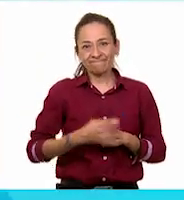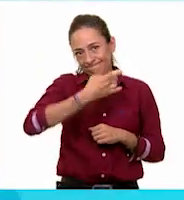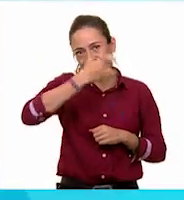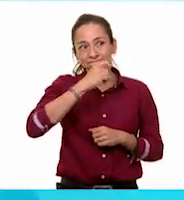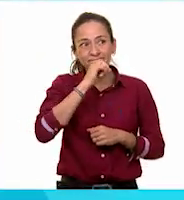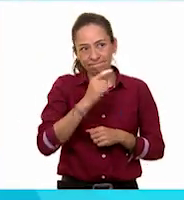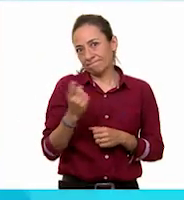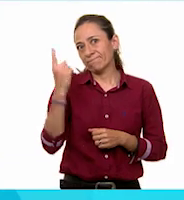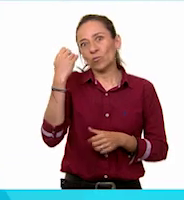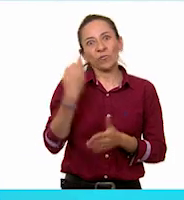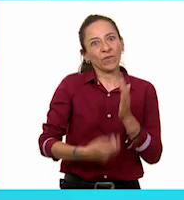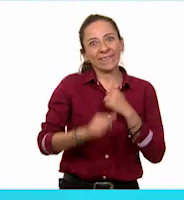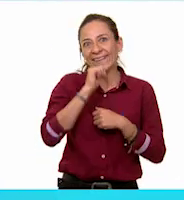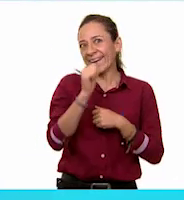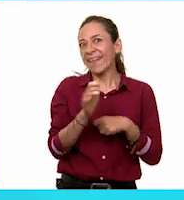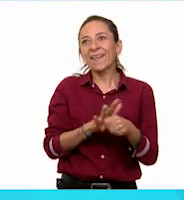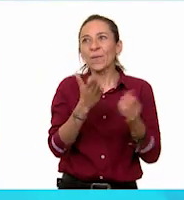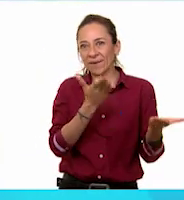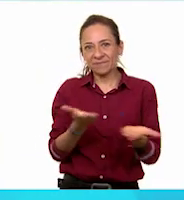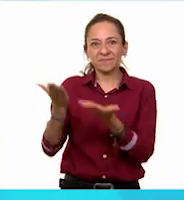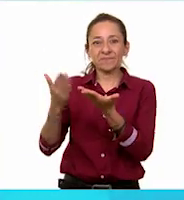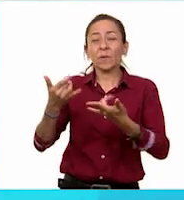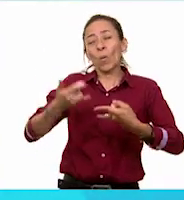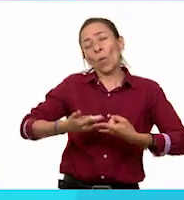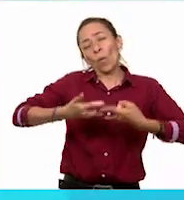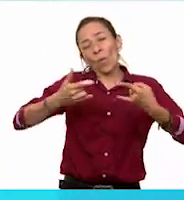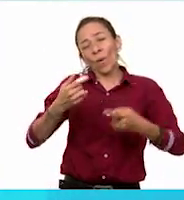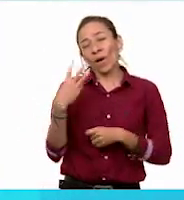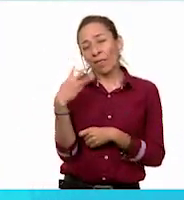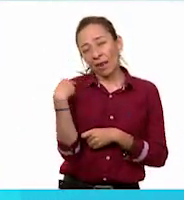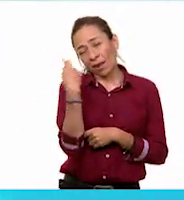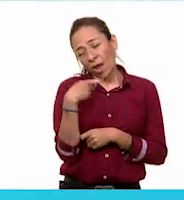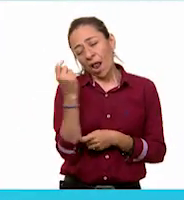mi cuento, que me tardó tres horas en terminarlo.